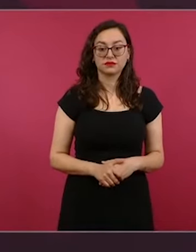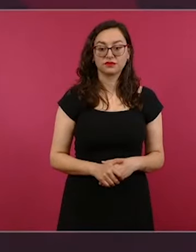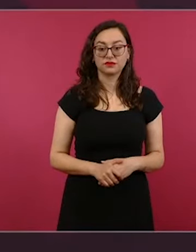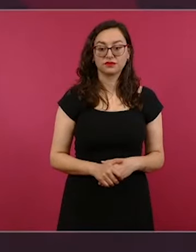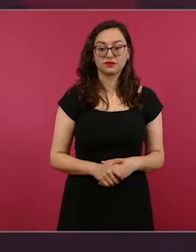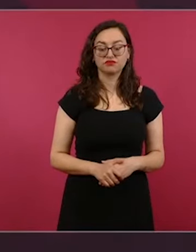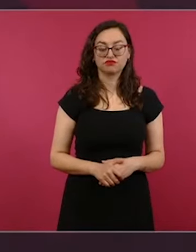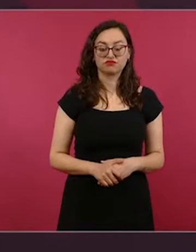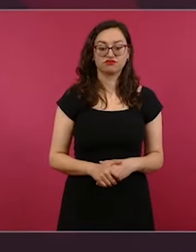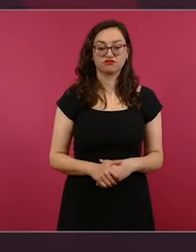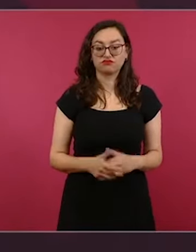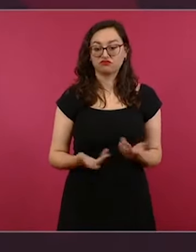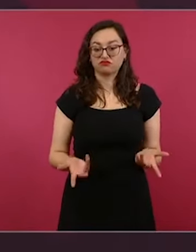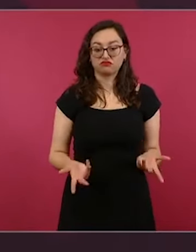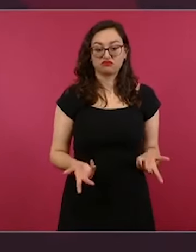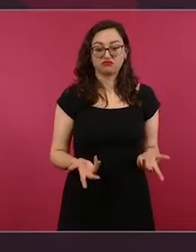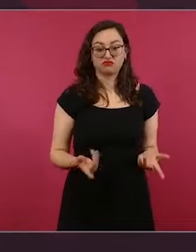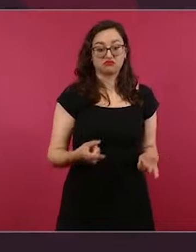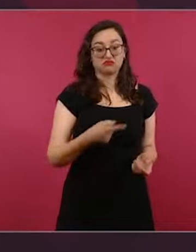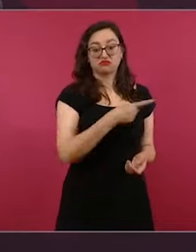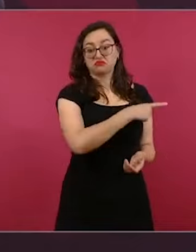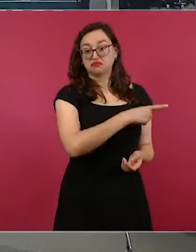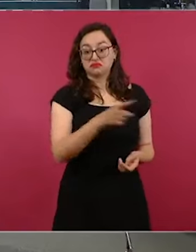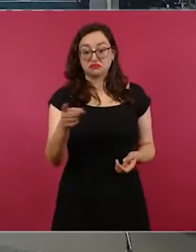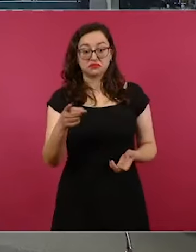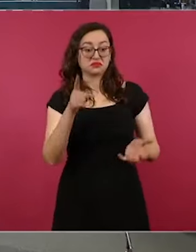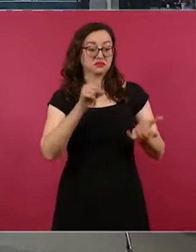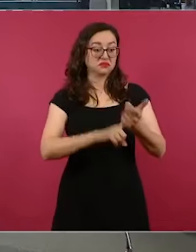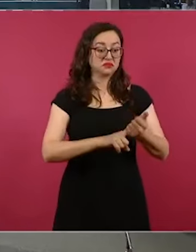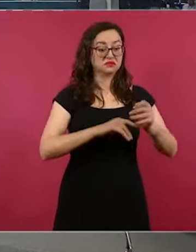Y todos son escritores del Reforma